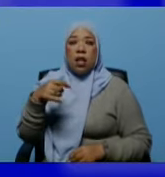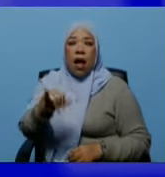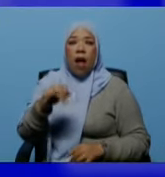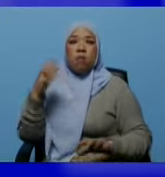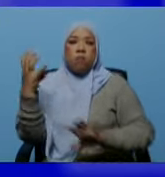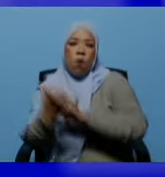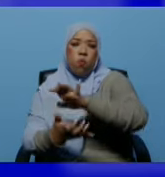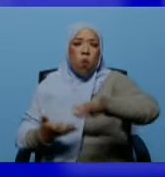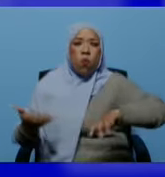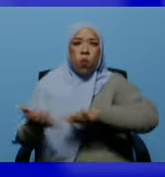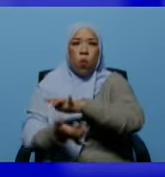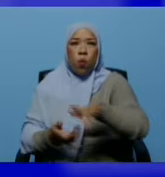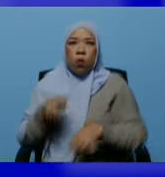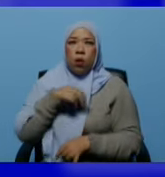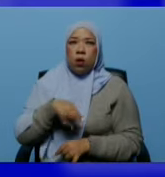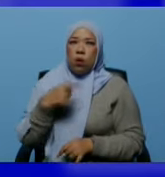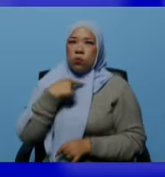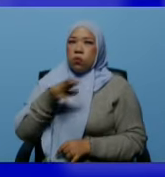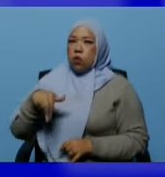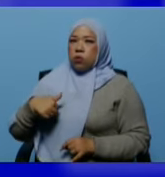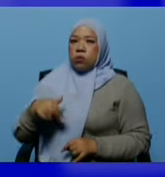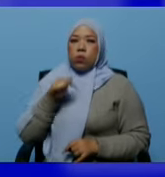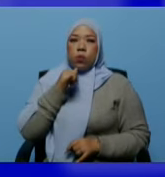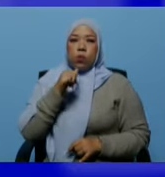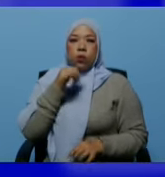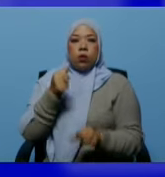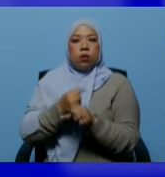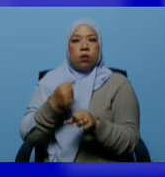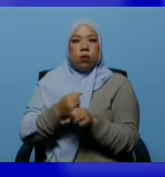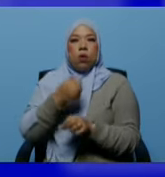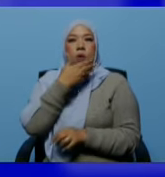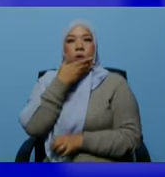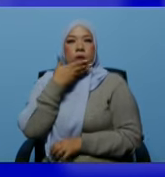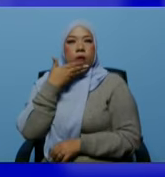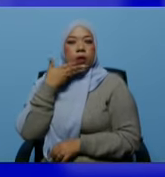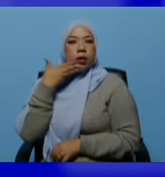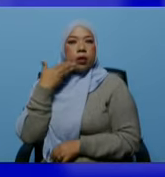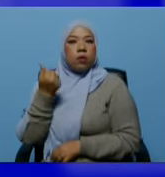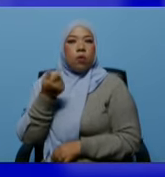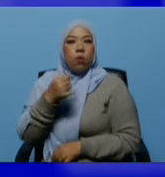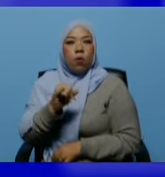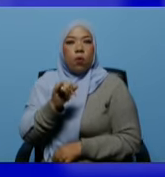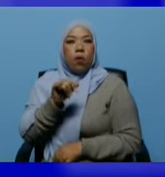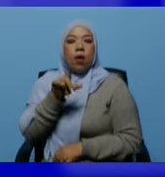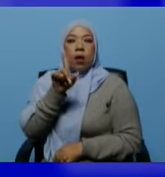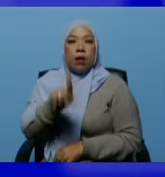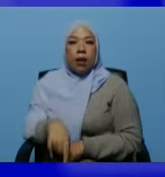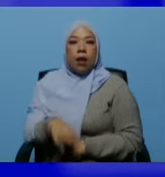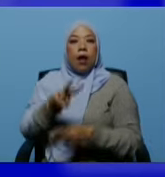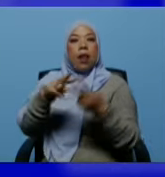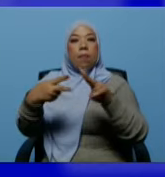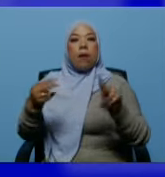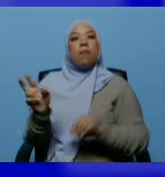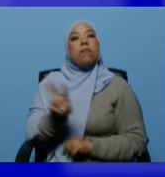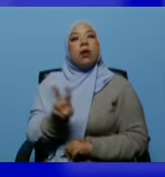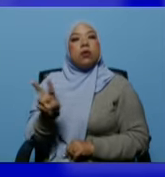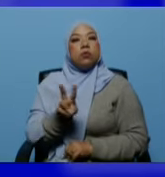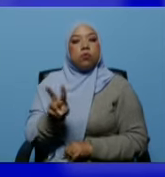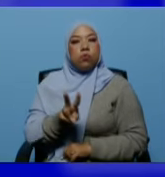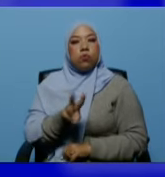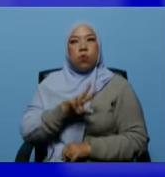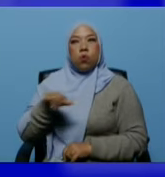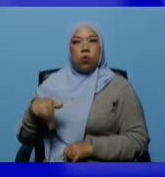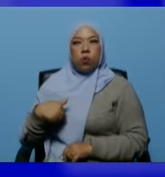nosotros amamos esta patria y garantizamos la paz porque la paz en Venezuela está garantizada